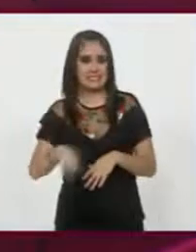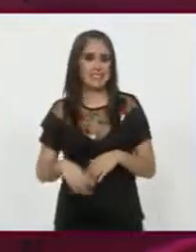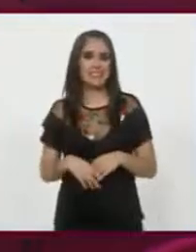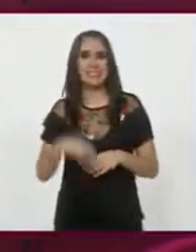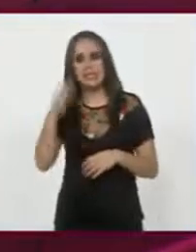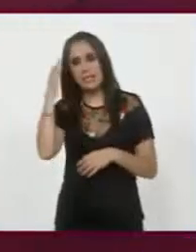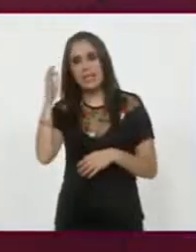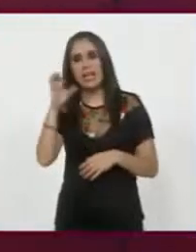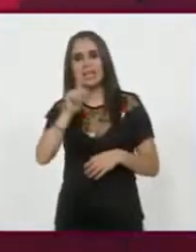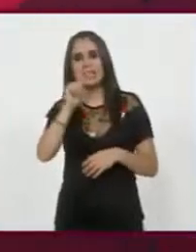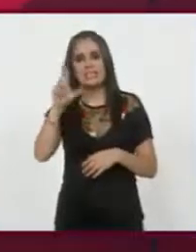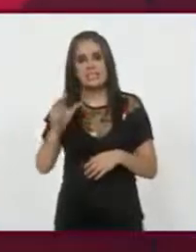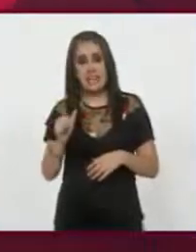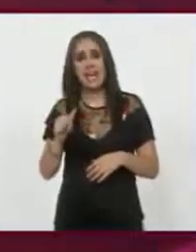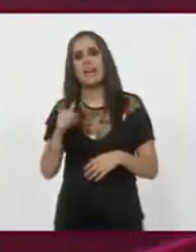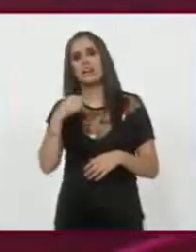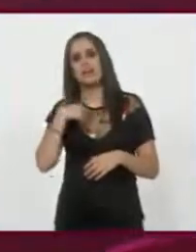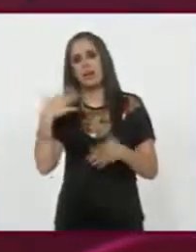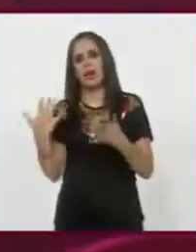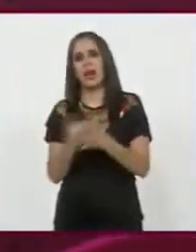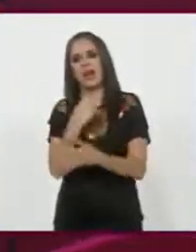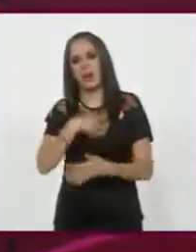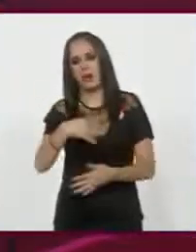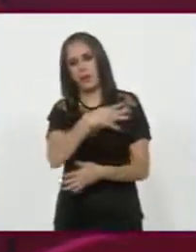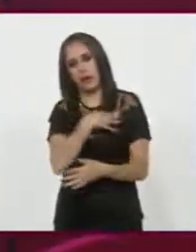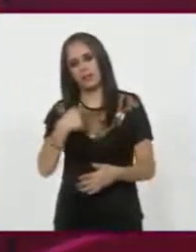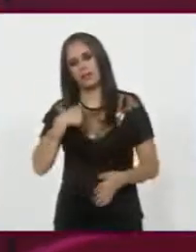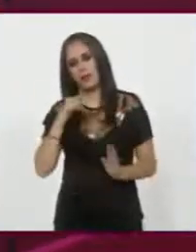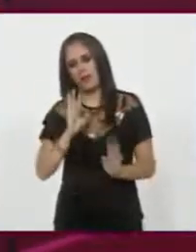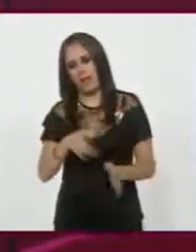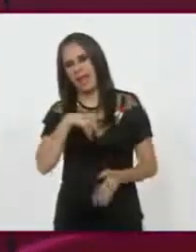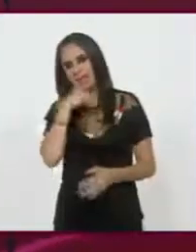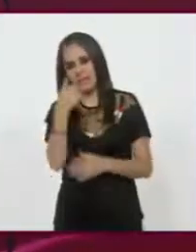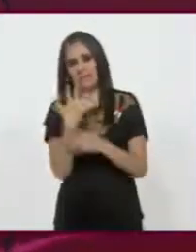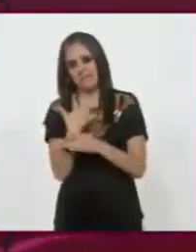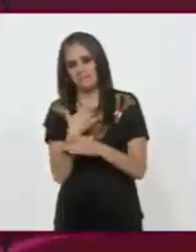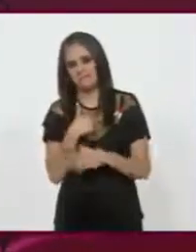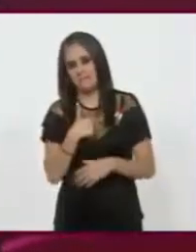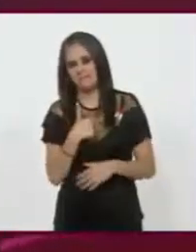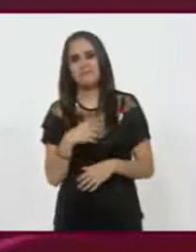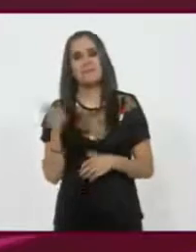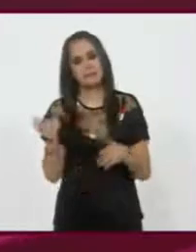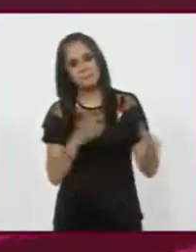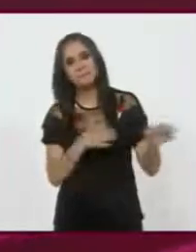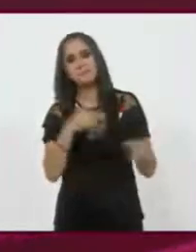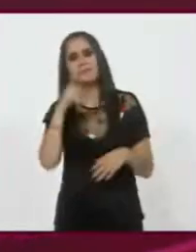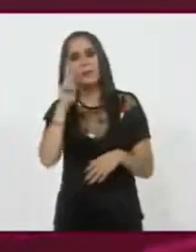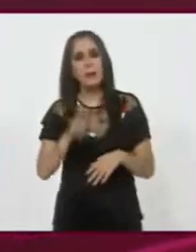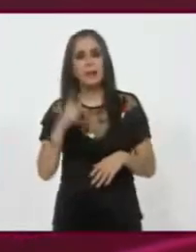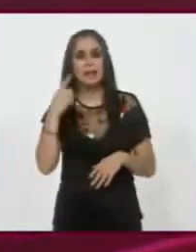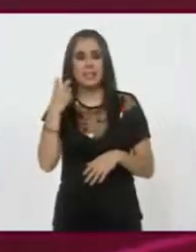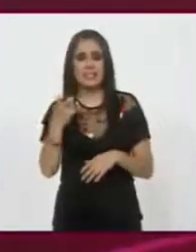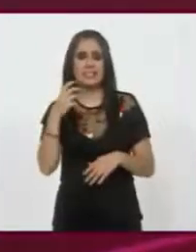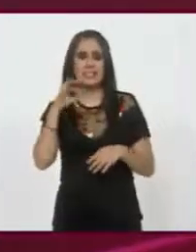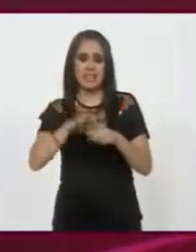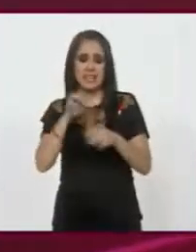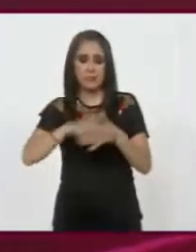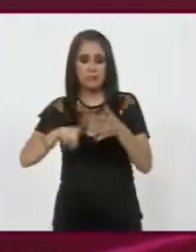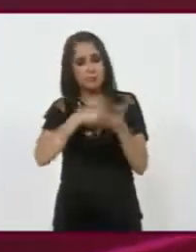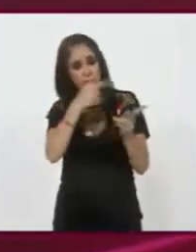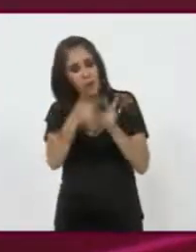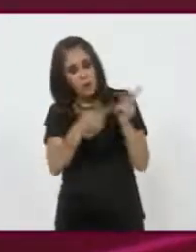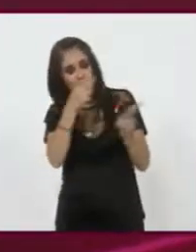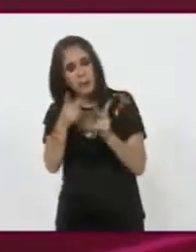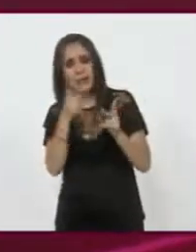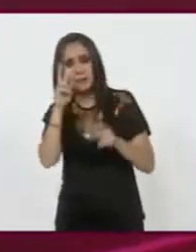iban a tiempos estos, ganaba Croce. No, pero ¿sabes por qué? Porque sí ha sido como... Híjole, es un mundo complejo este de las encuestas, lo